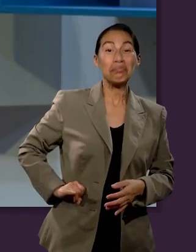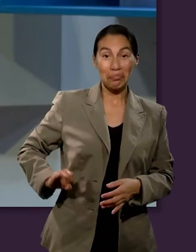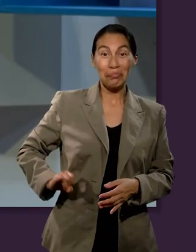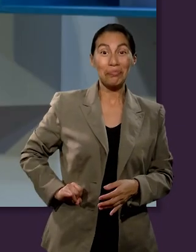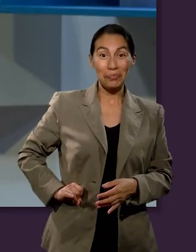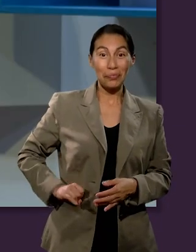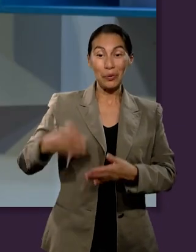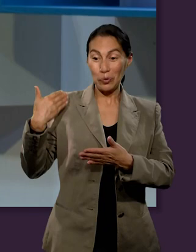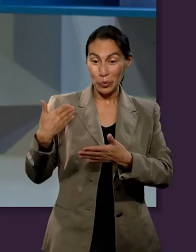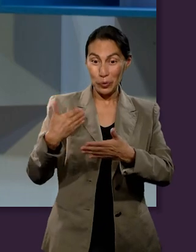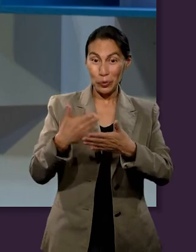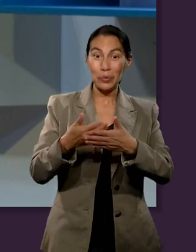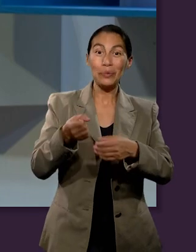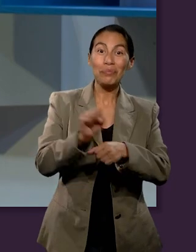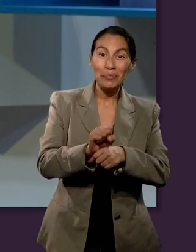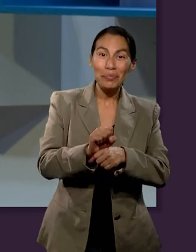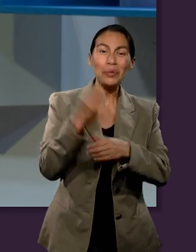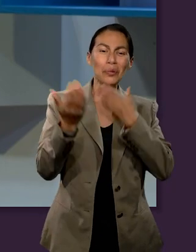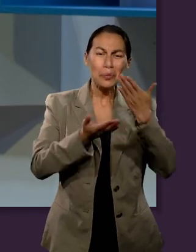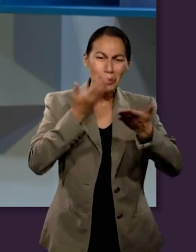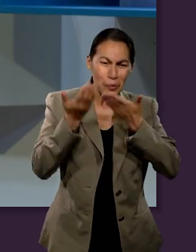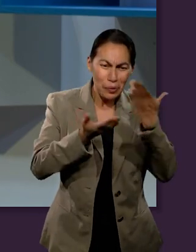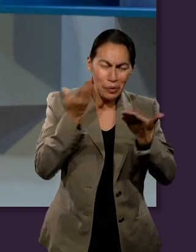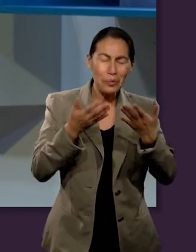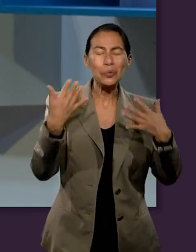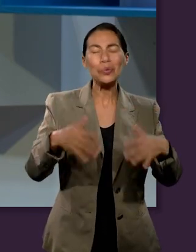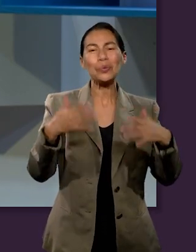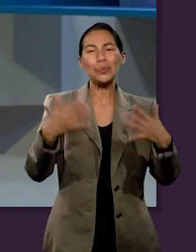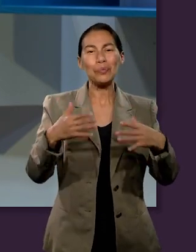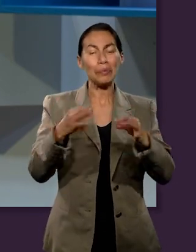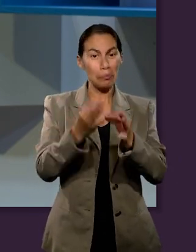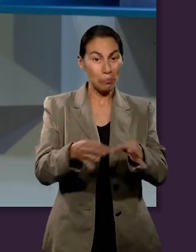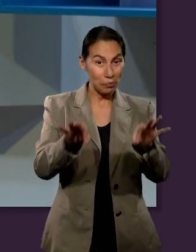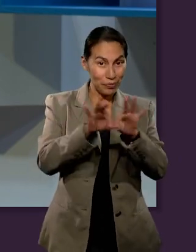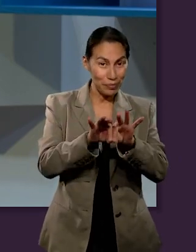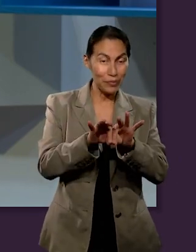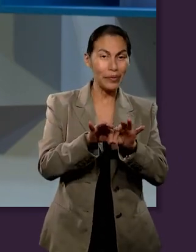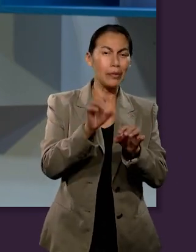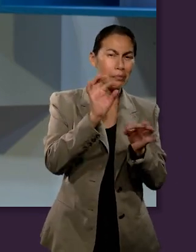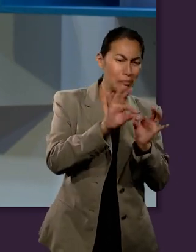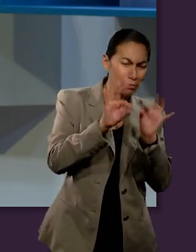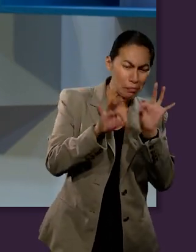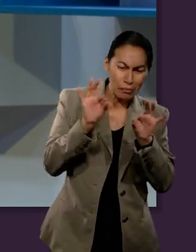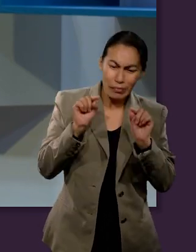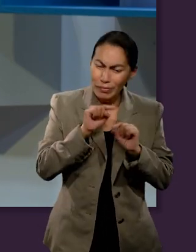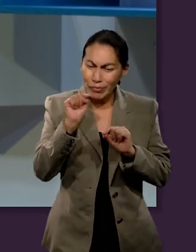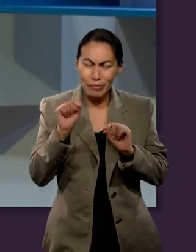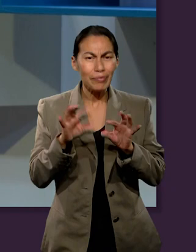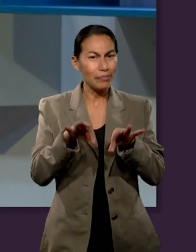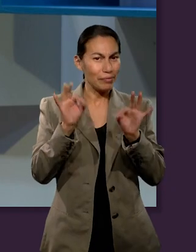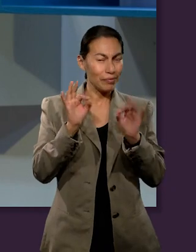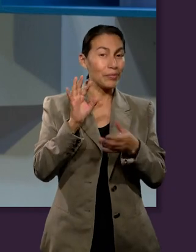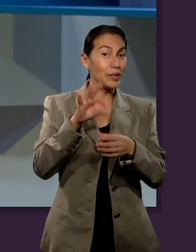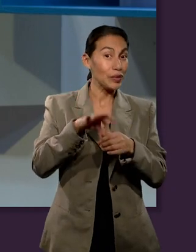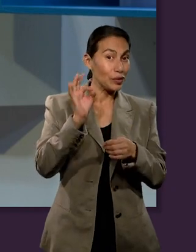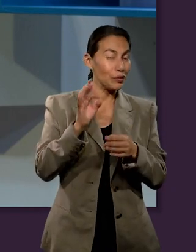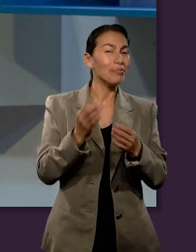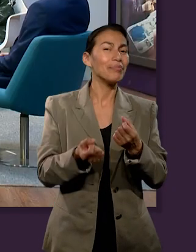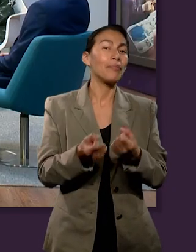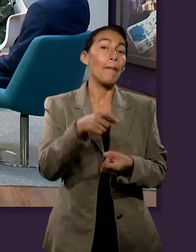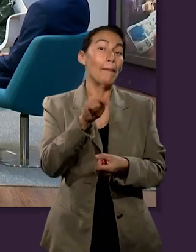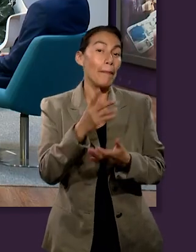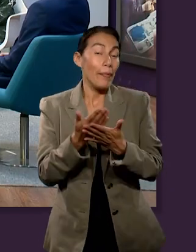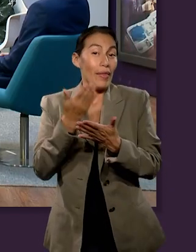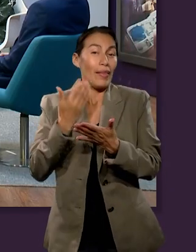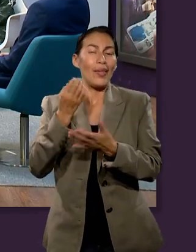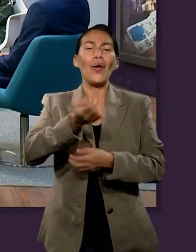repasado durante esta semana. Y justamente vamos a ver los puntos importantes que esta lección tiene. Sin embargo, antes